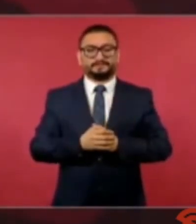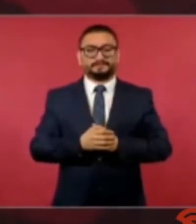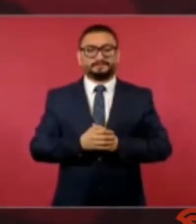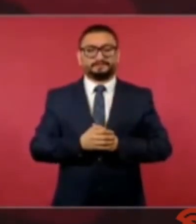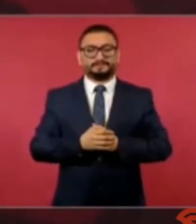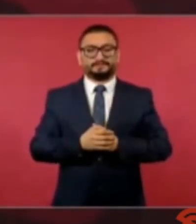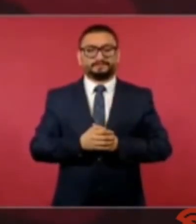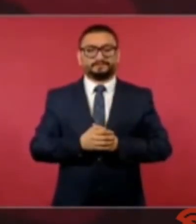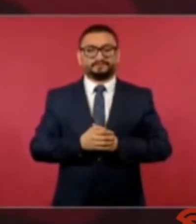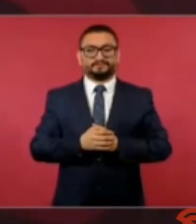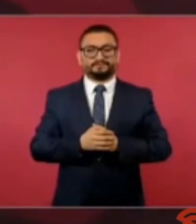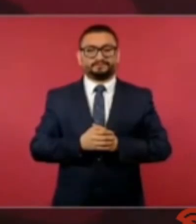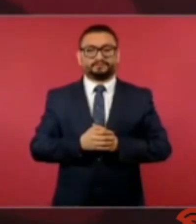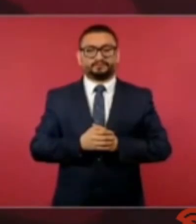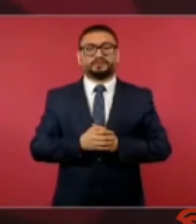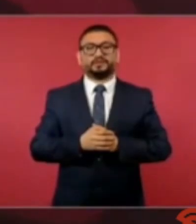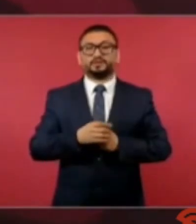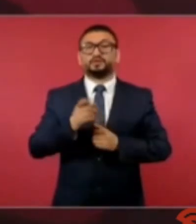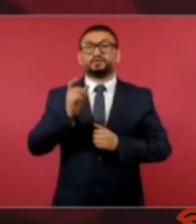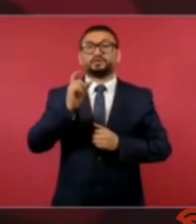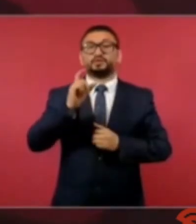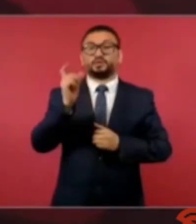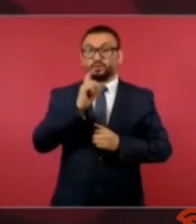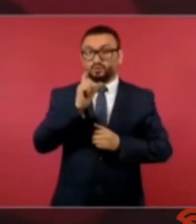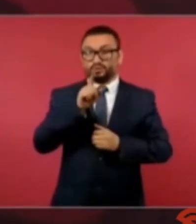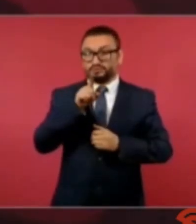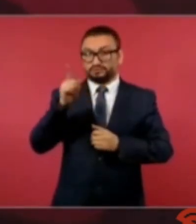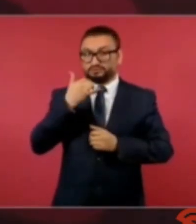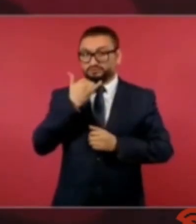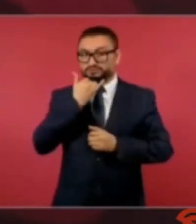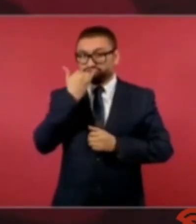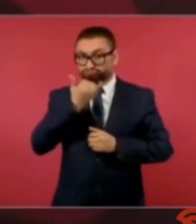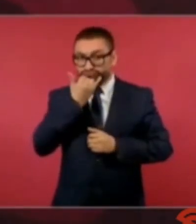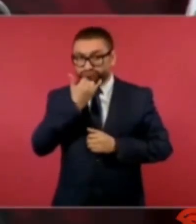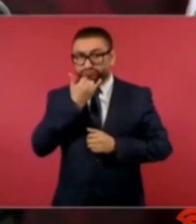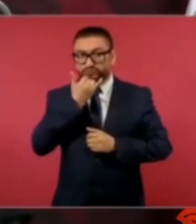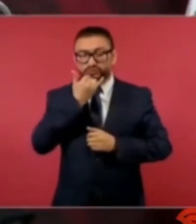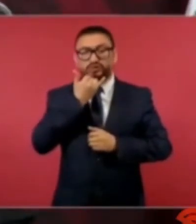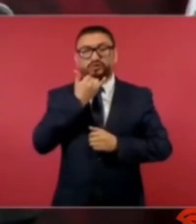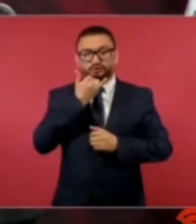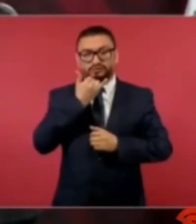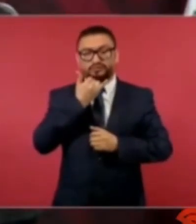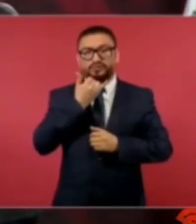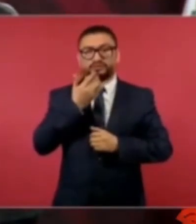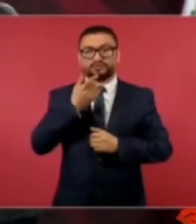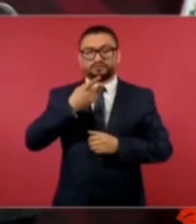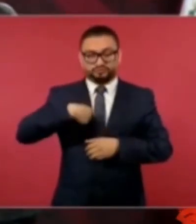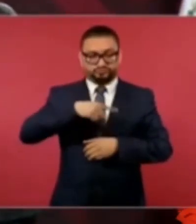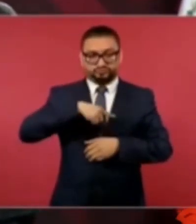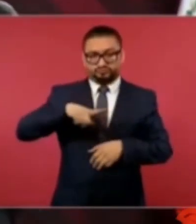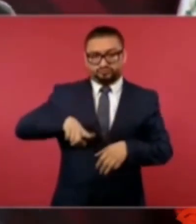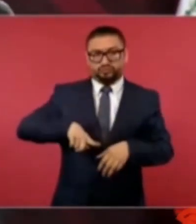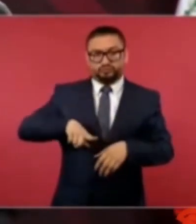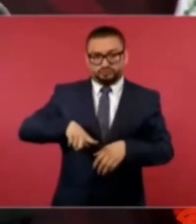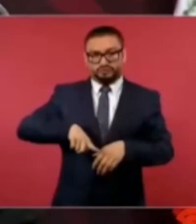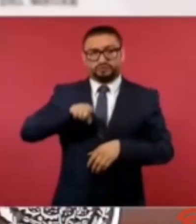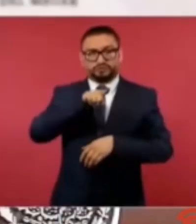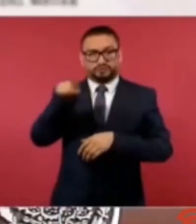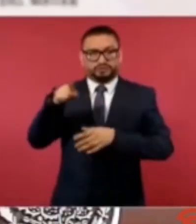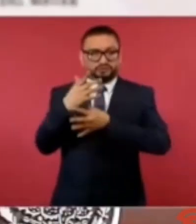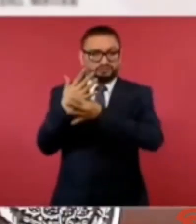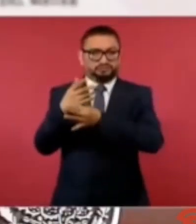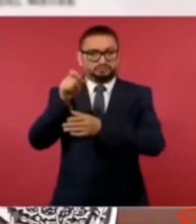cuando han cometido errores en el gobierno nuestro ellos mismos